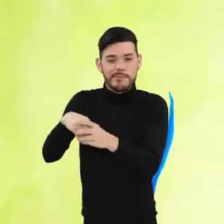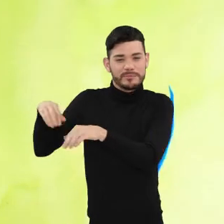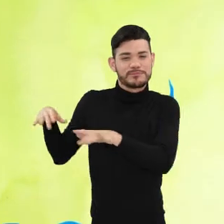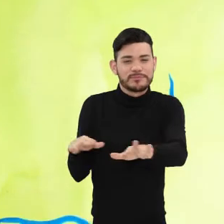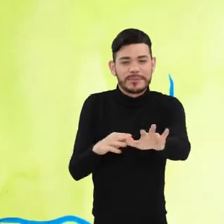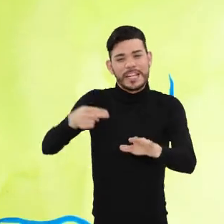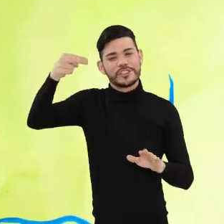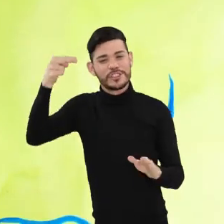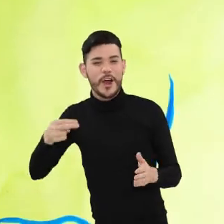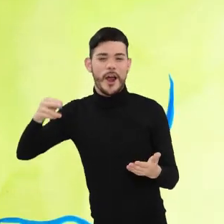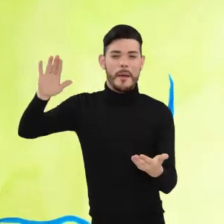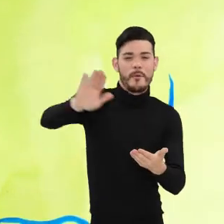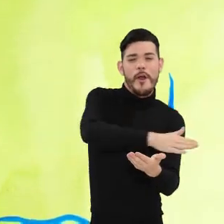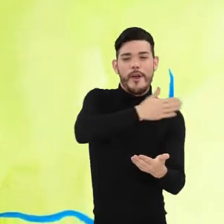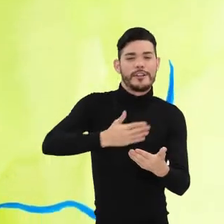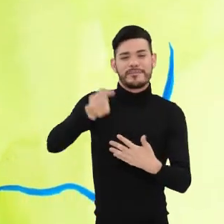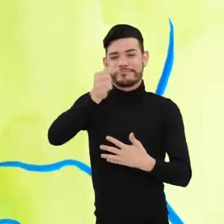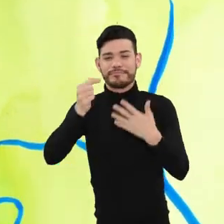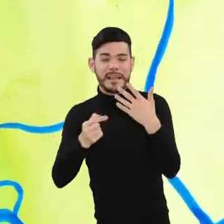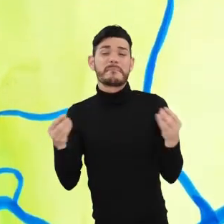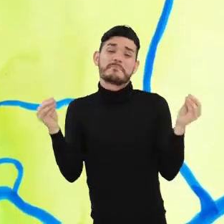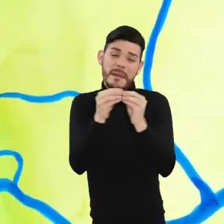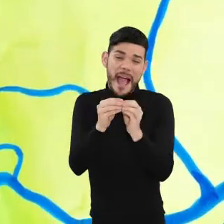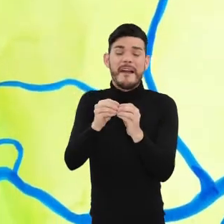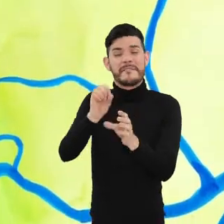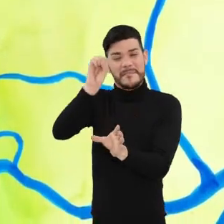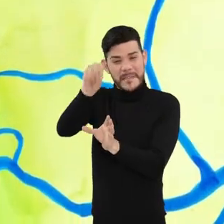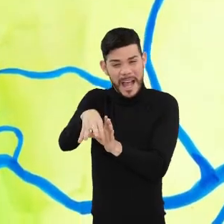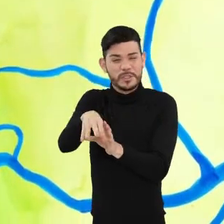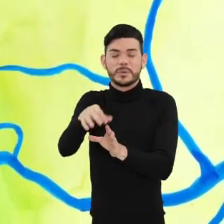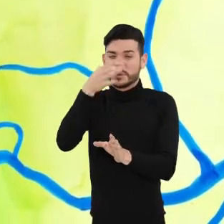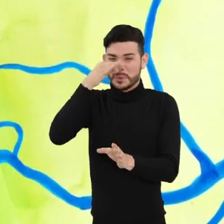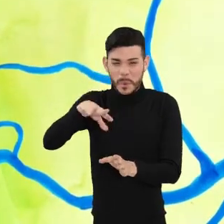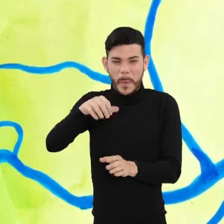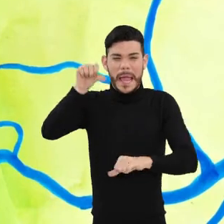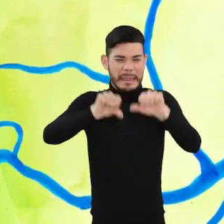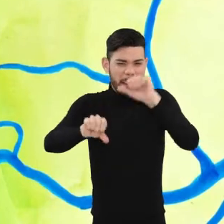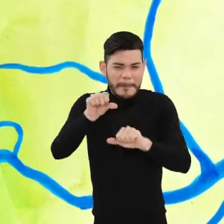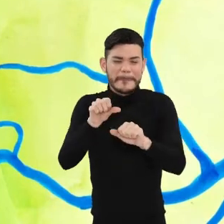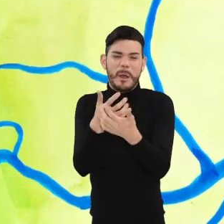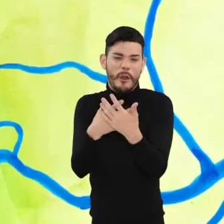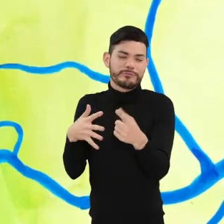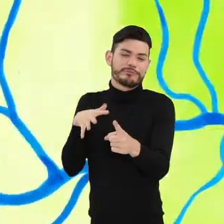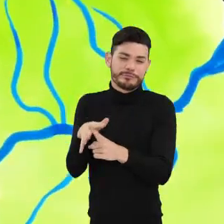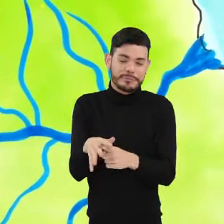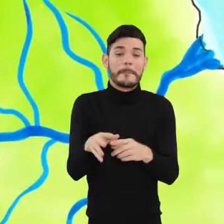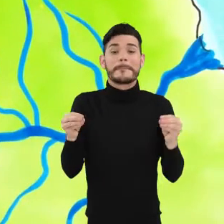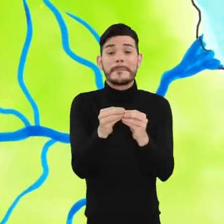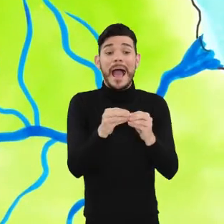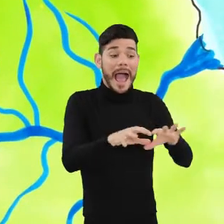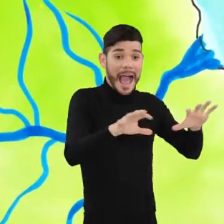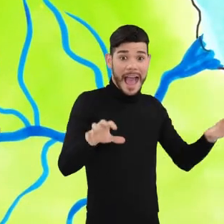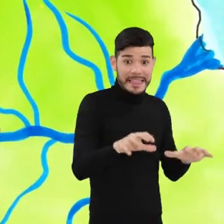relatos musicales y sonidos durante toda su travesía, pero también desechos químicos, contaminantes y el producto de las actividades agrícolas y